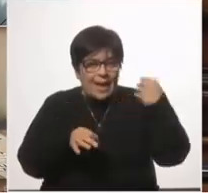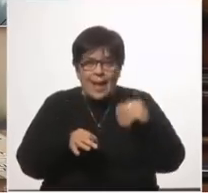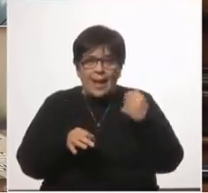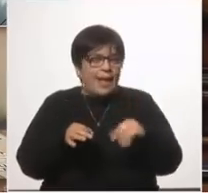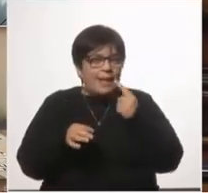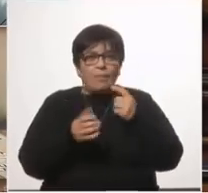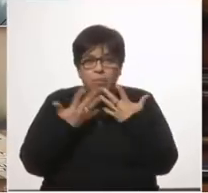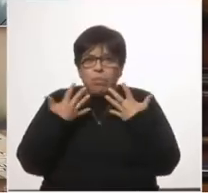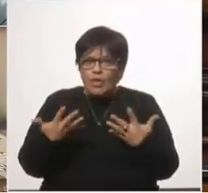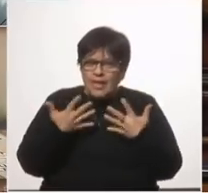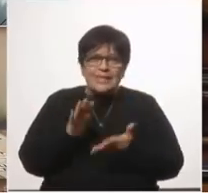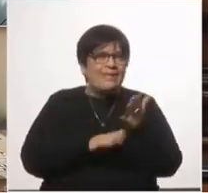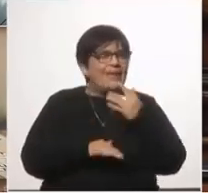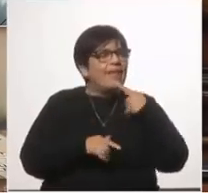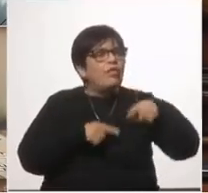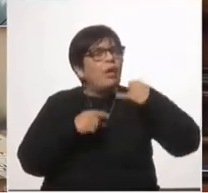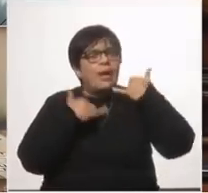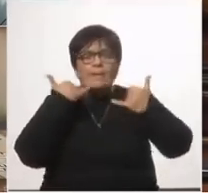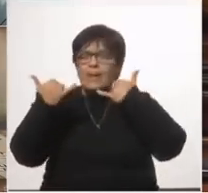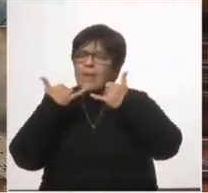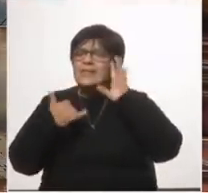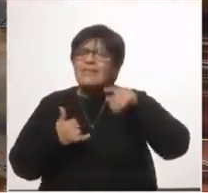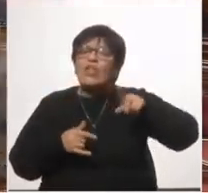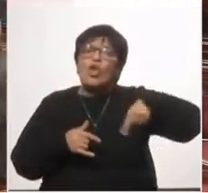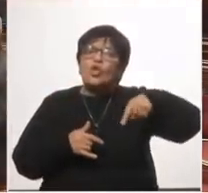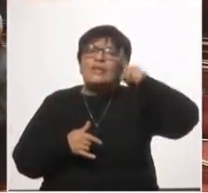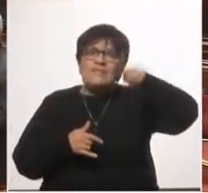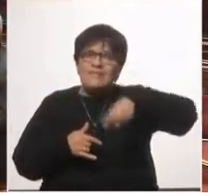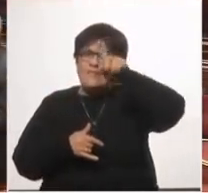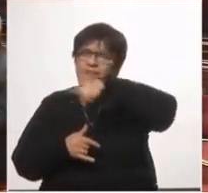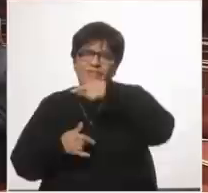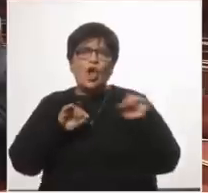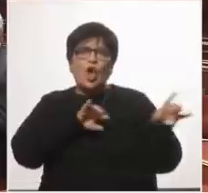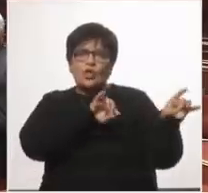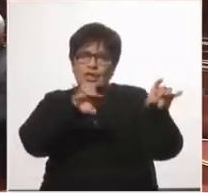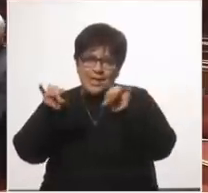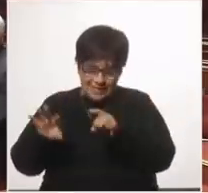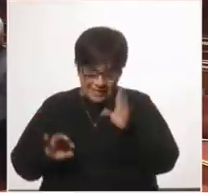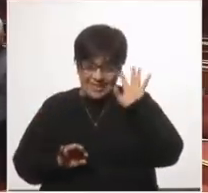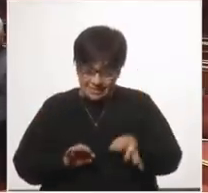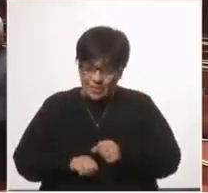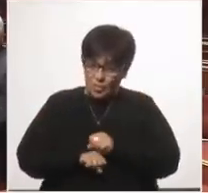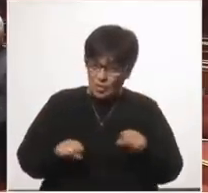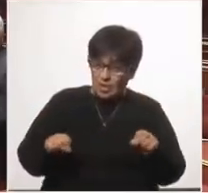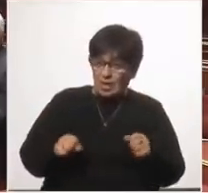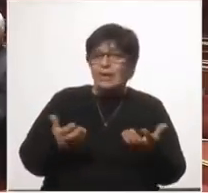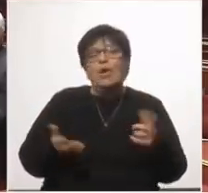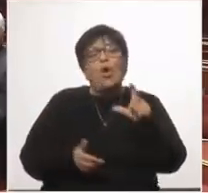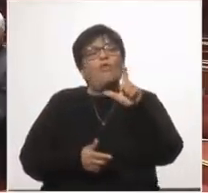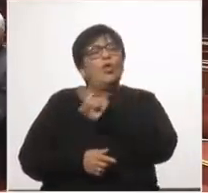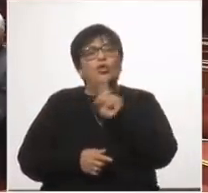se forman para un CTI pero se pueden formar para el el rastreo epidemiológico